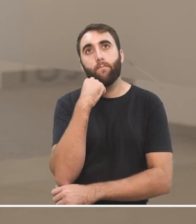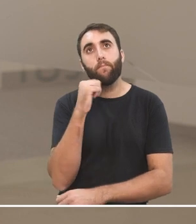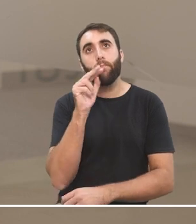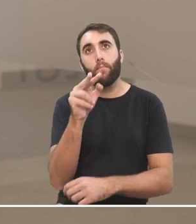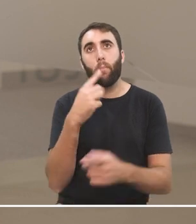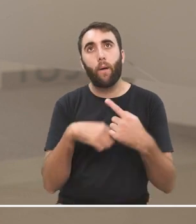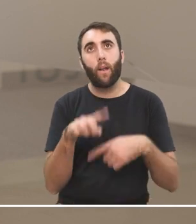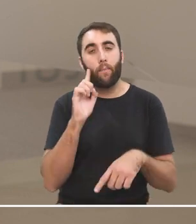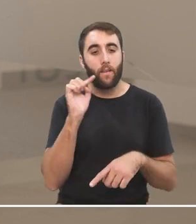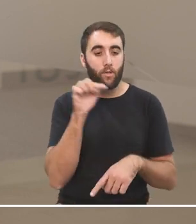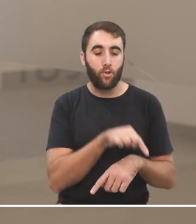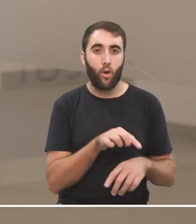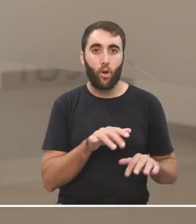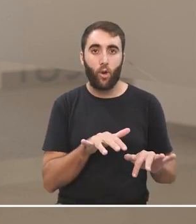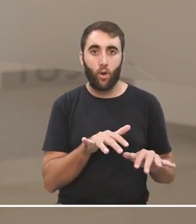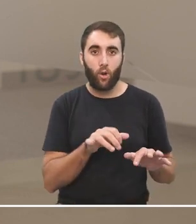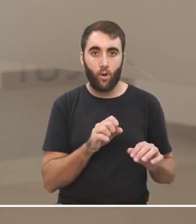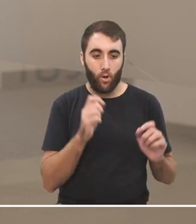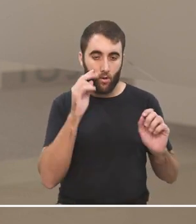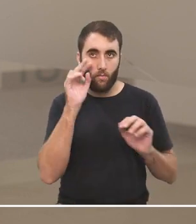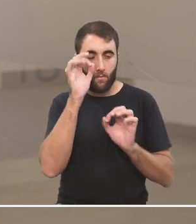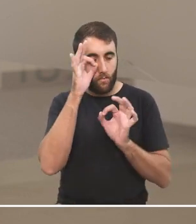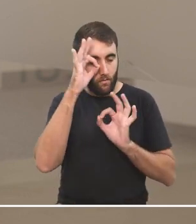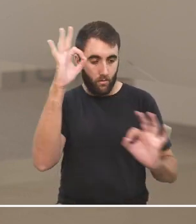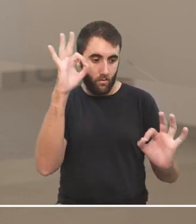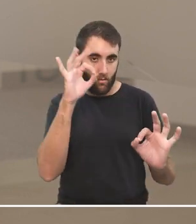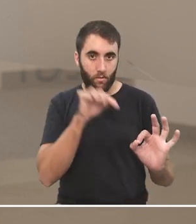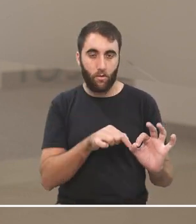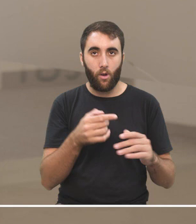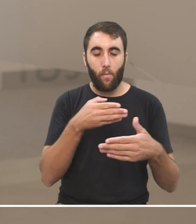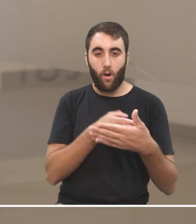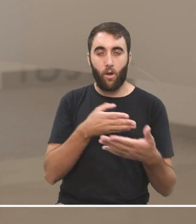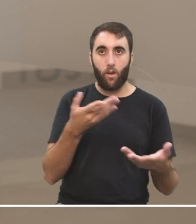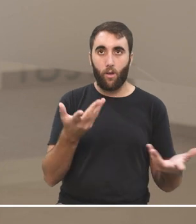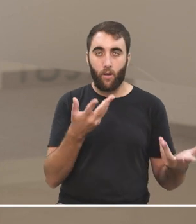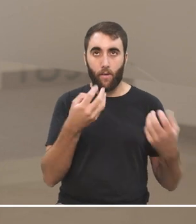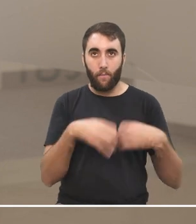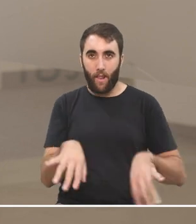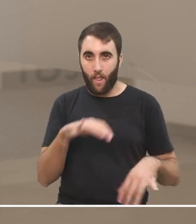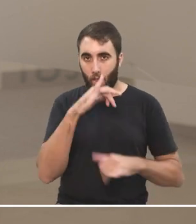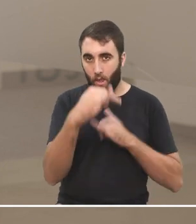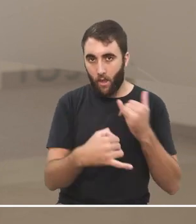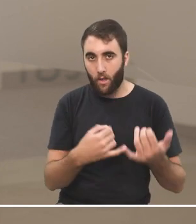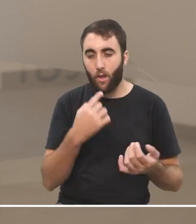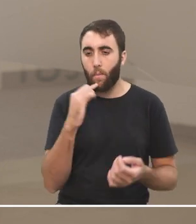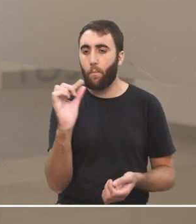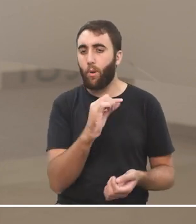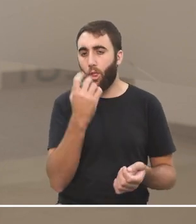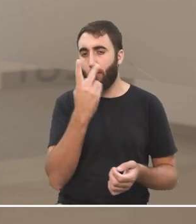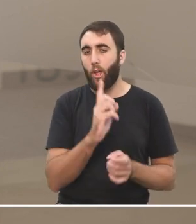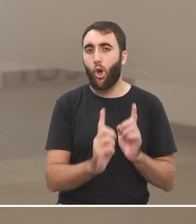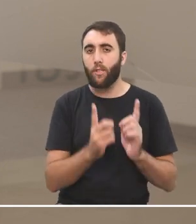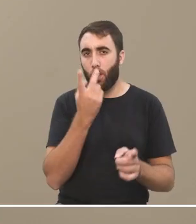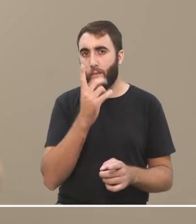también yo sabía que escuchaban y veían todo lo que sucedía en esa pantalla que se interponía entre mí y ellos. En poquísimo tiempo, esto fue en 2011